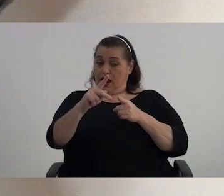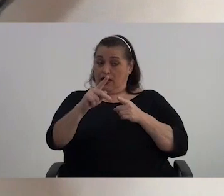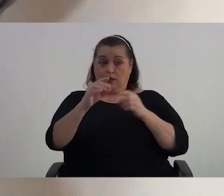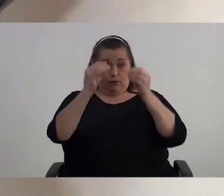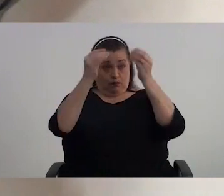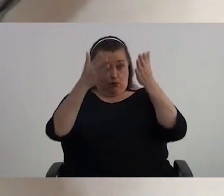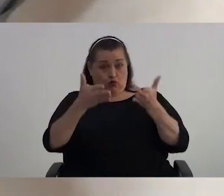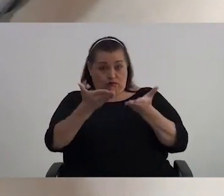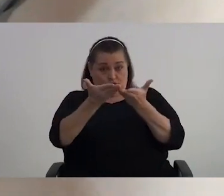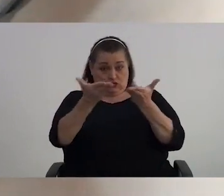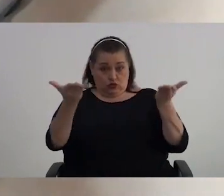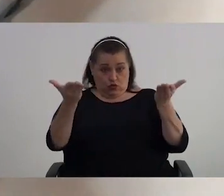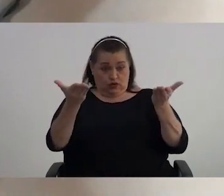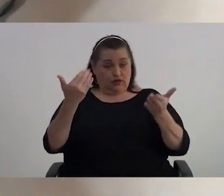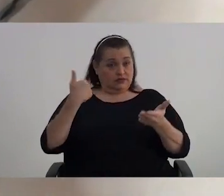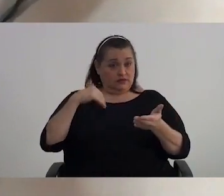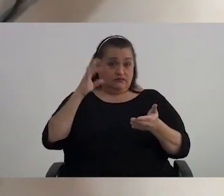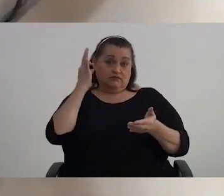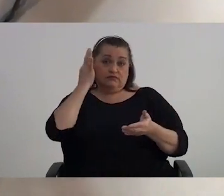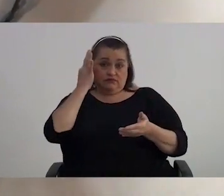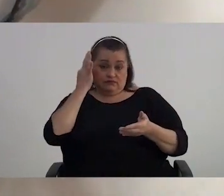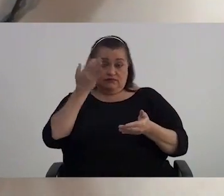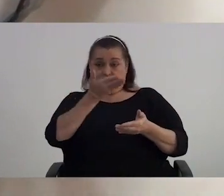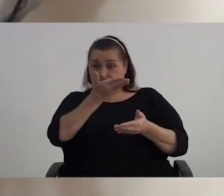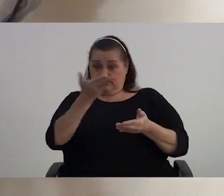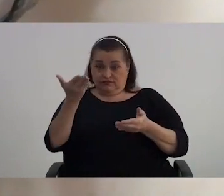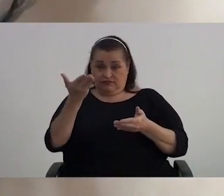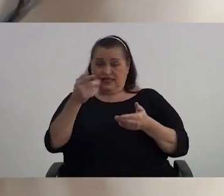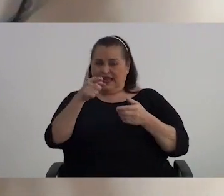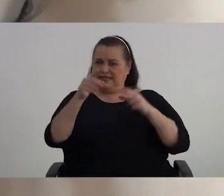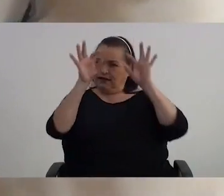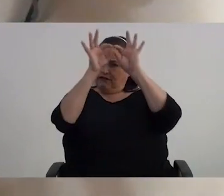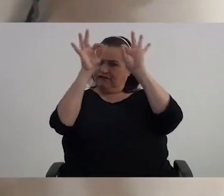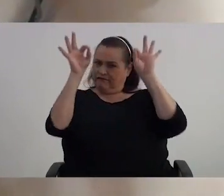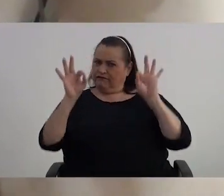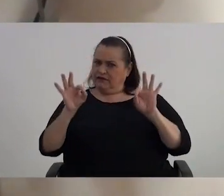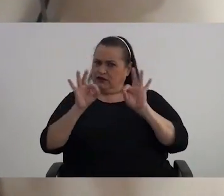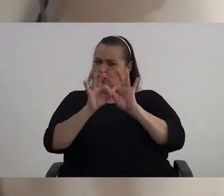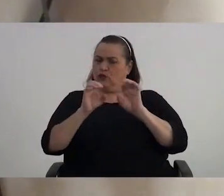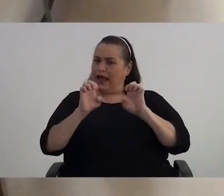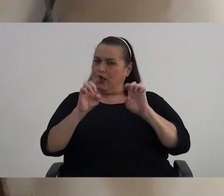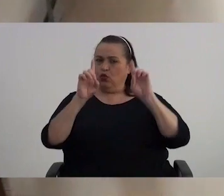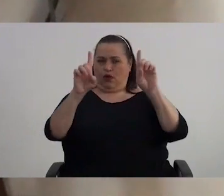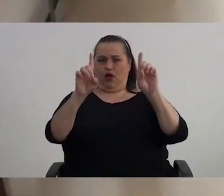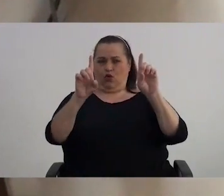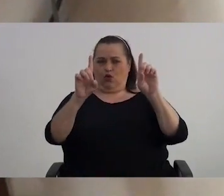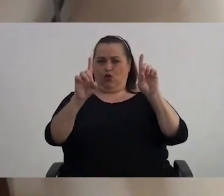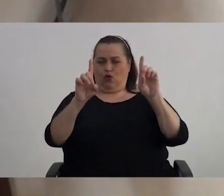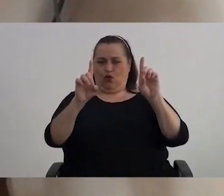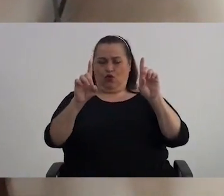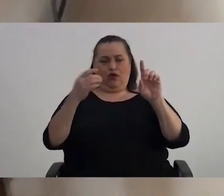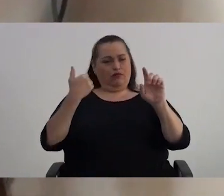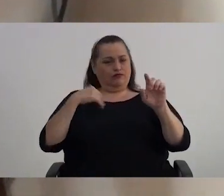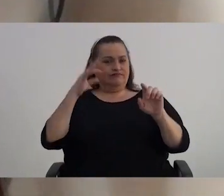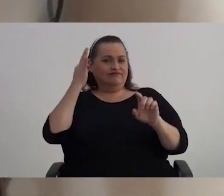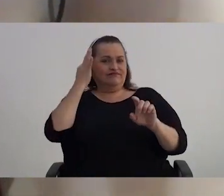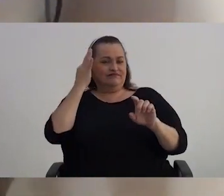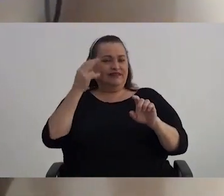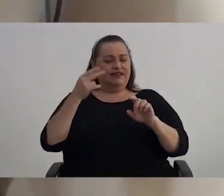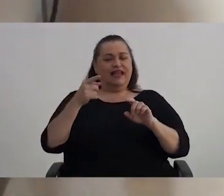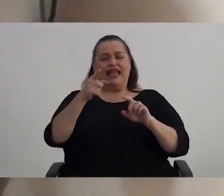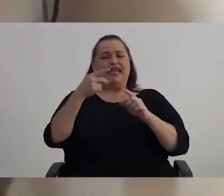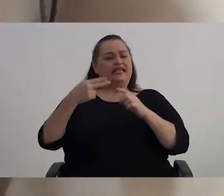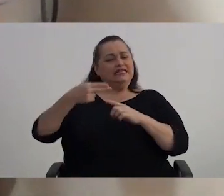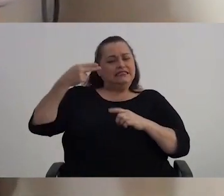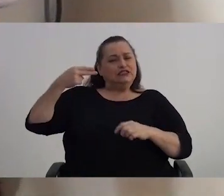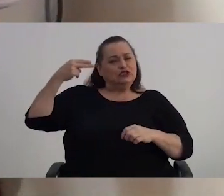docentes, de las docentes, de esa figura del educador, de la educadora que ha sido histórica,